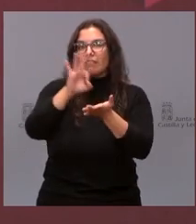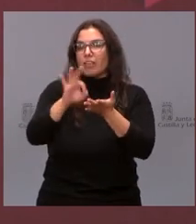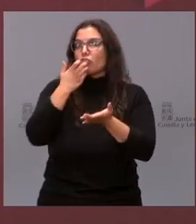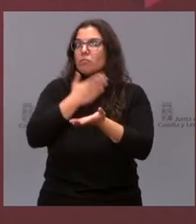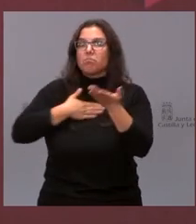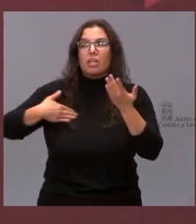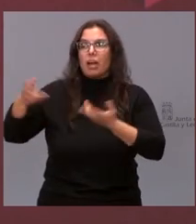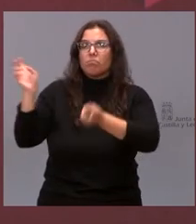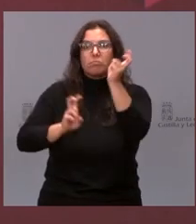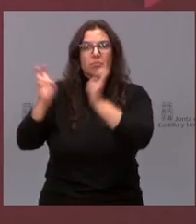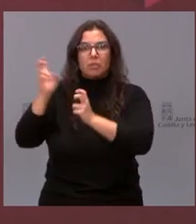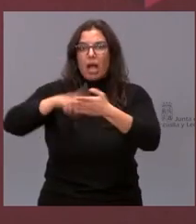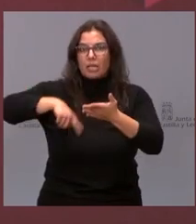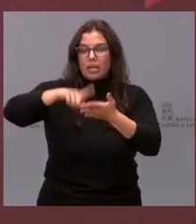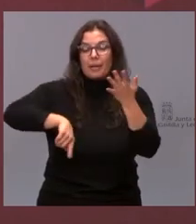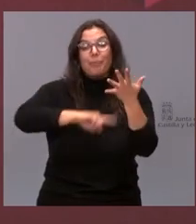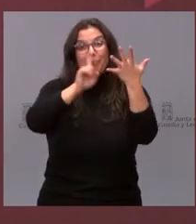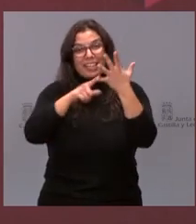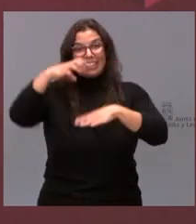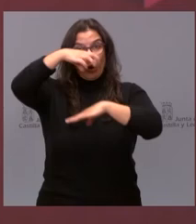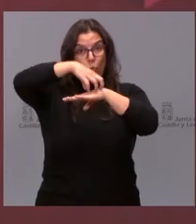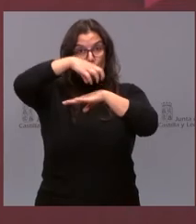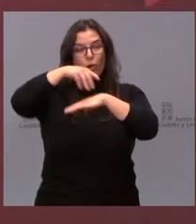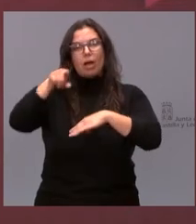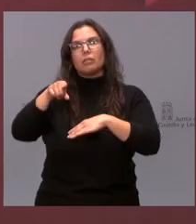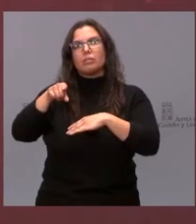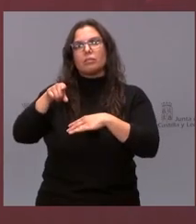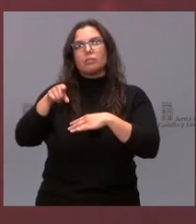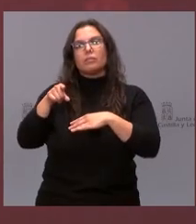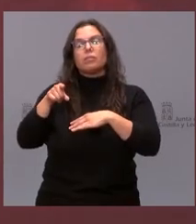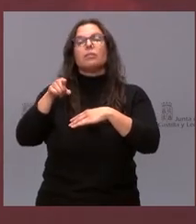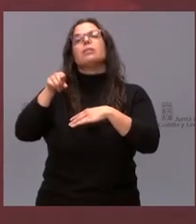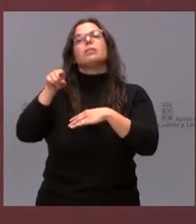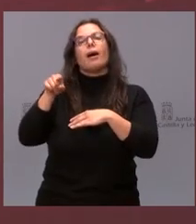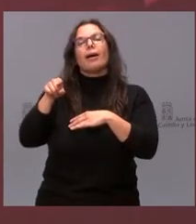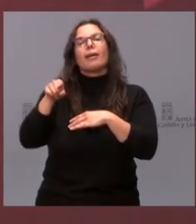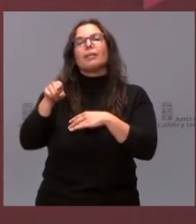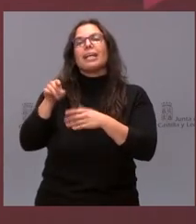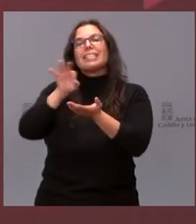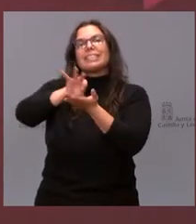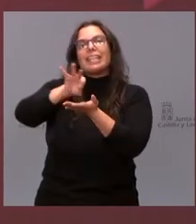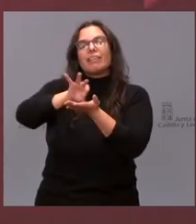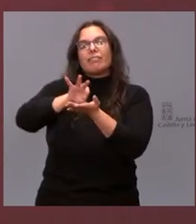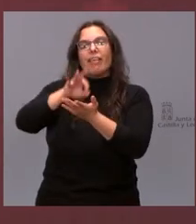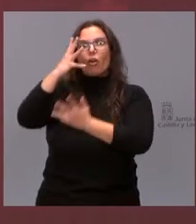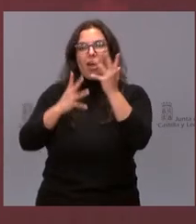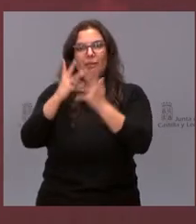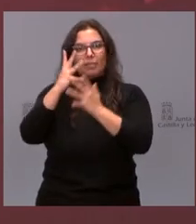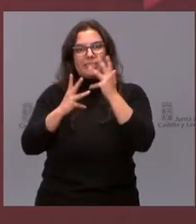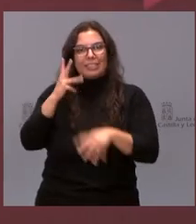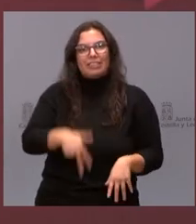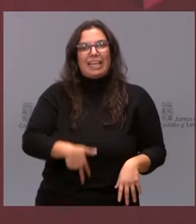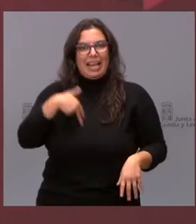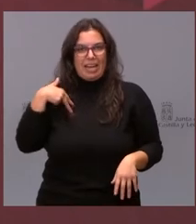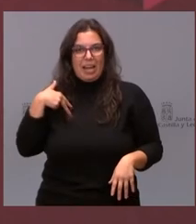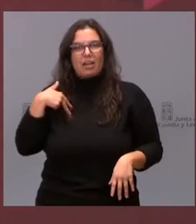quieran alquilarlo. Y la quinta cúpula contendrá los servicios administrativos, generales